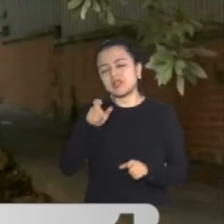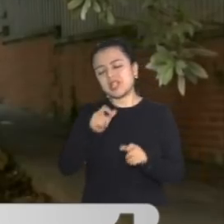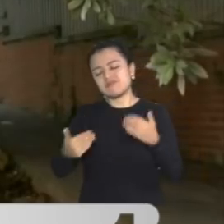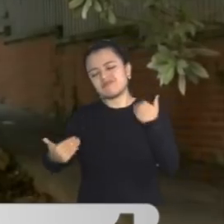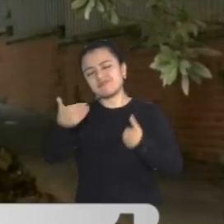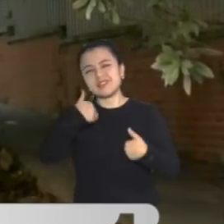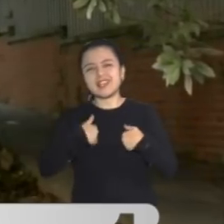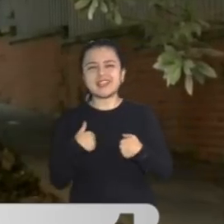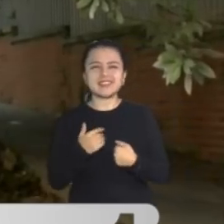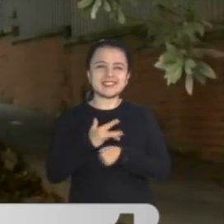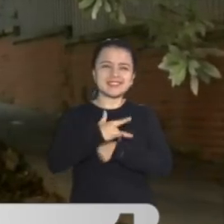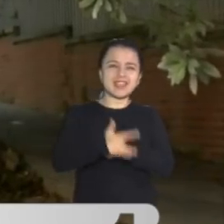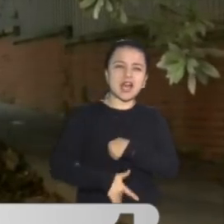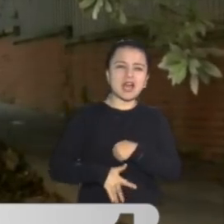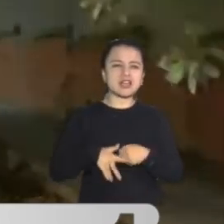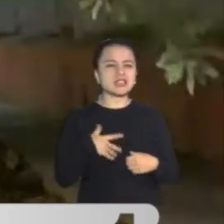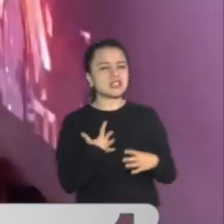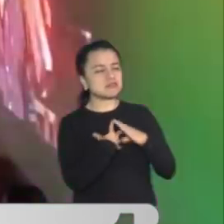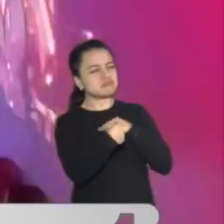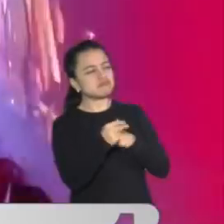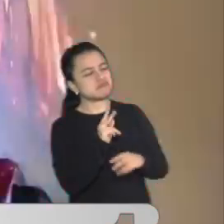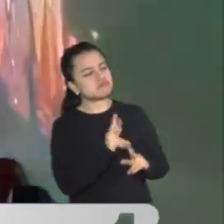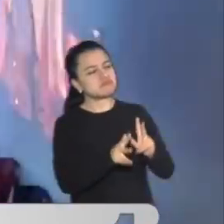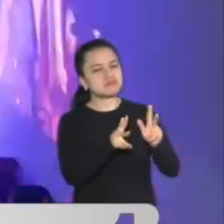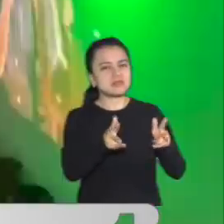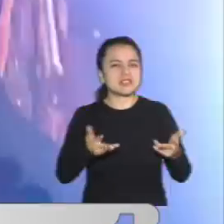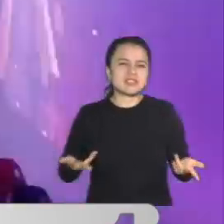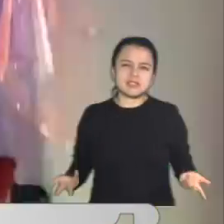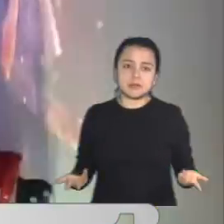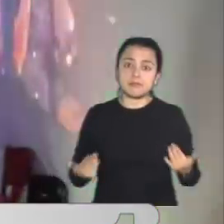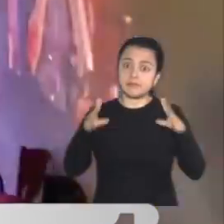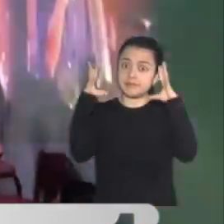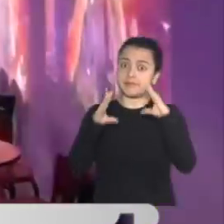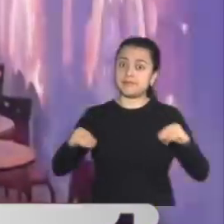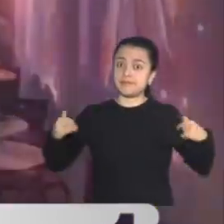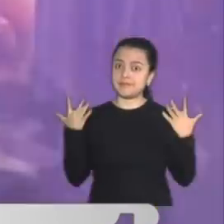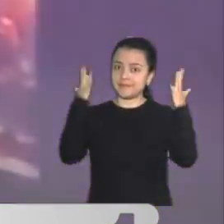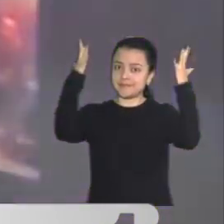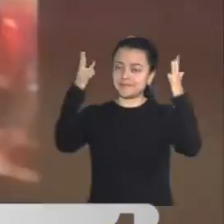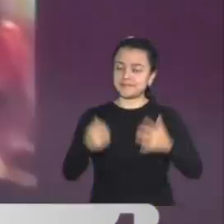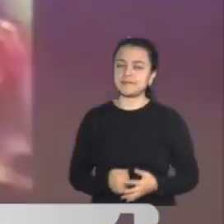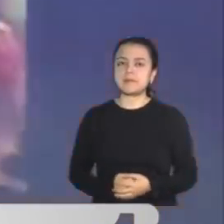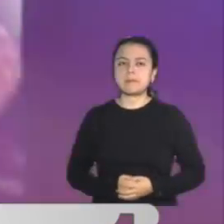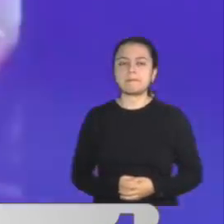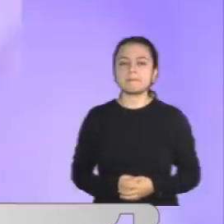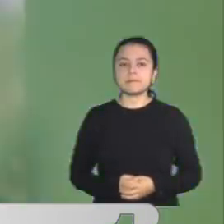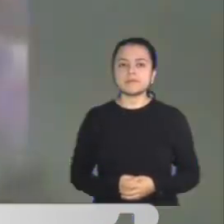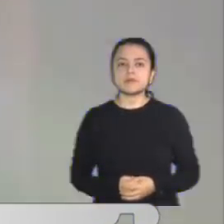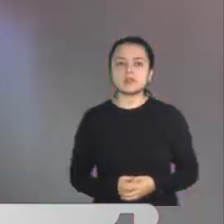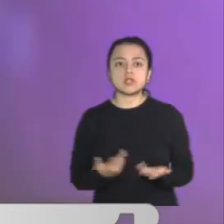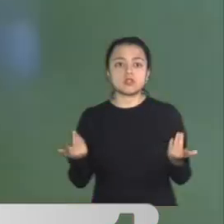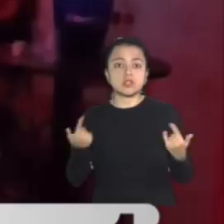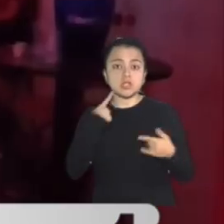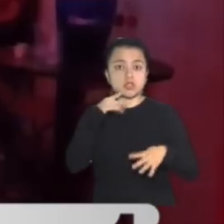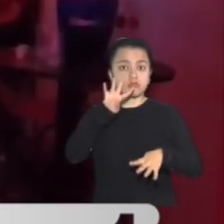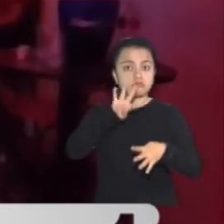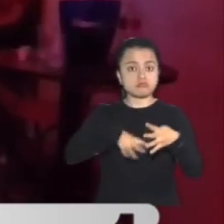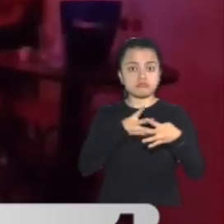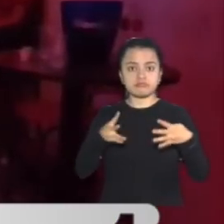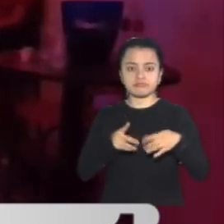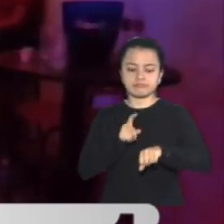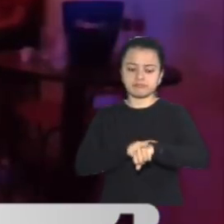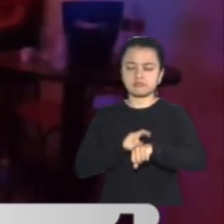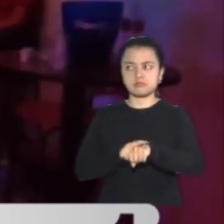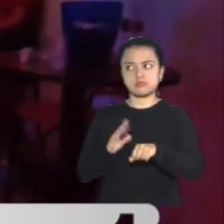estamos en víspera de Navidad y Carnavales. Para los establecimientos nocturnos, la modificación del horario sería el ideal por la